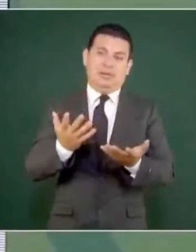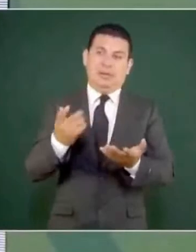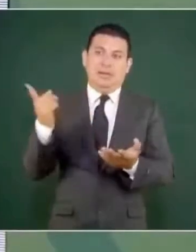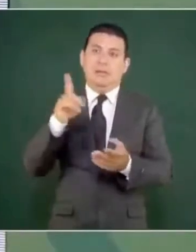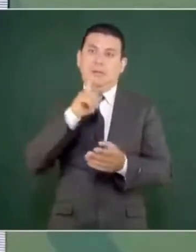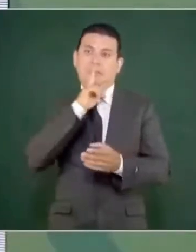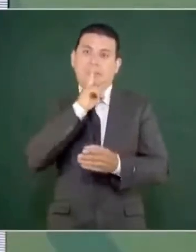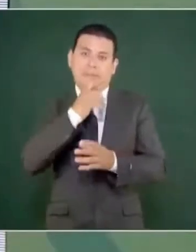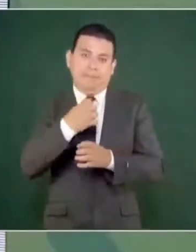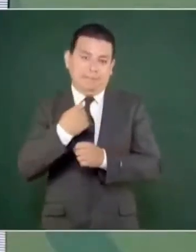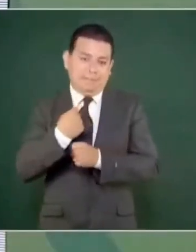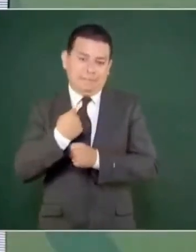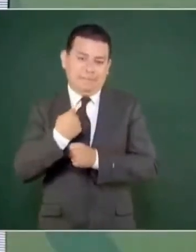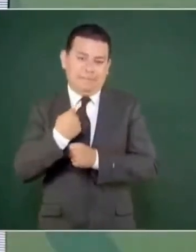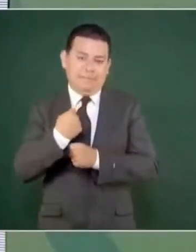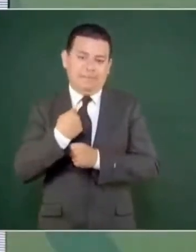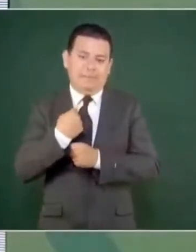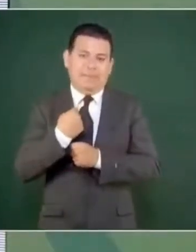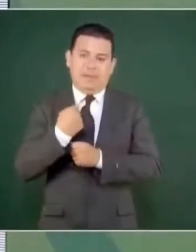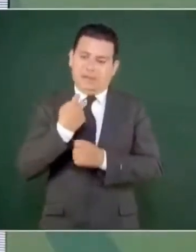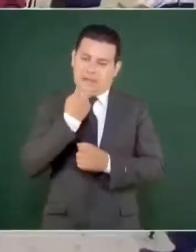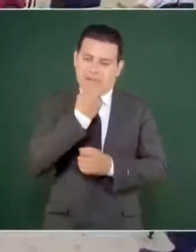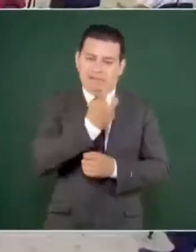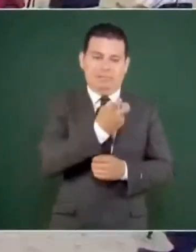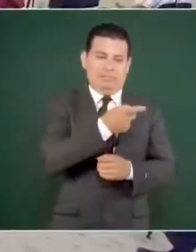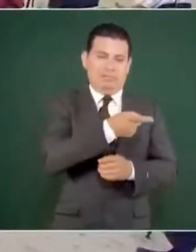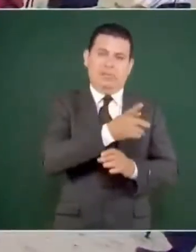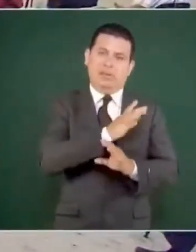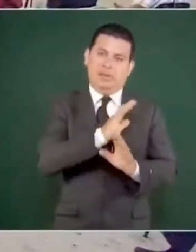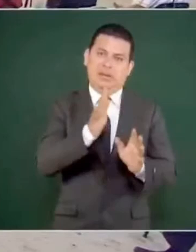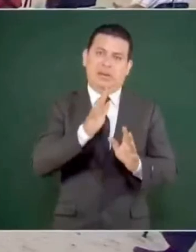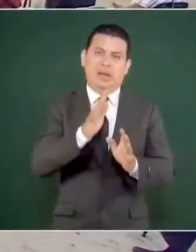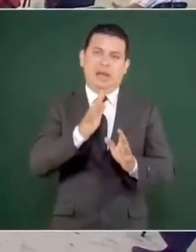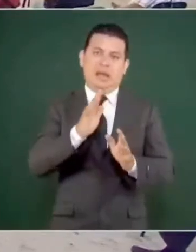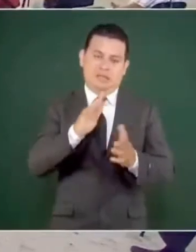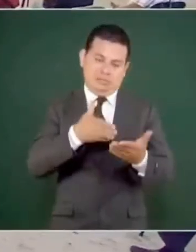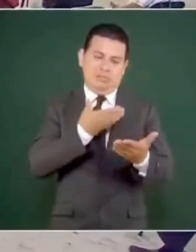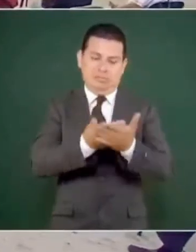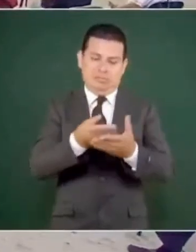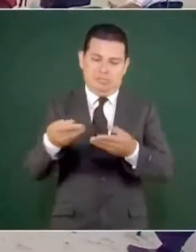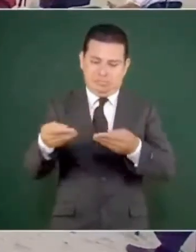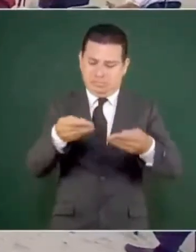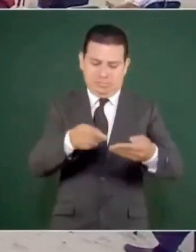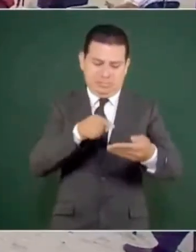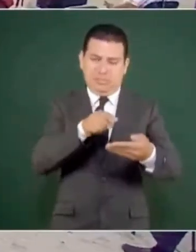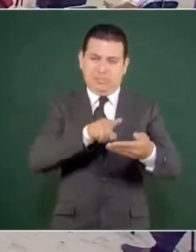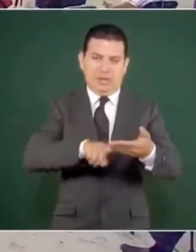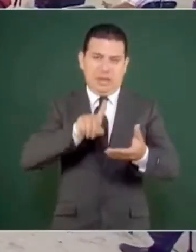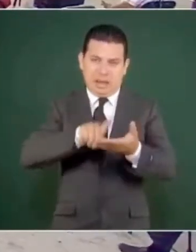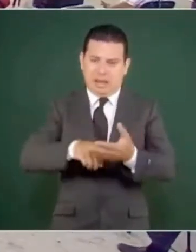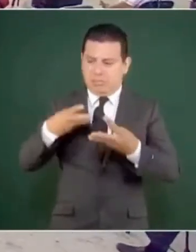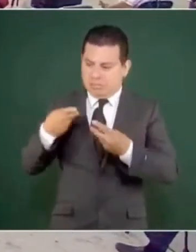que eso ya sea cosa juzgada. Todo esto está,